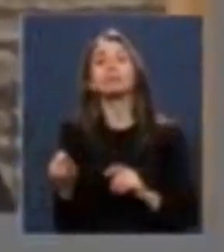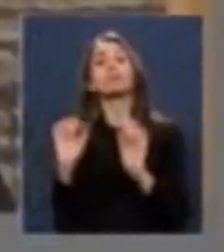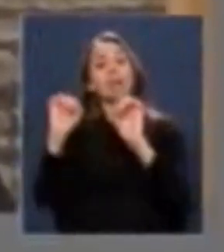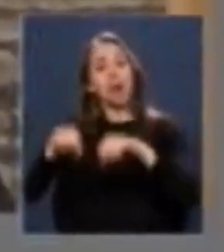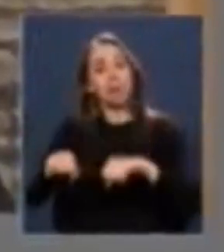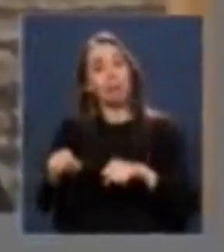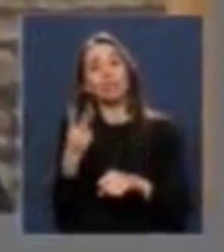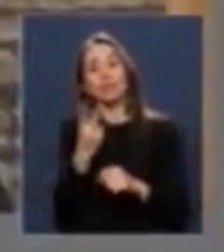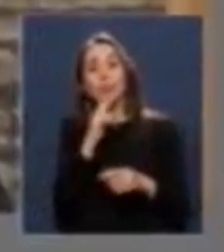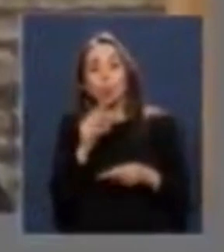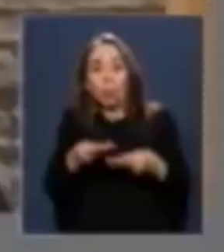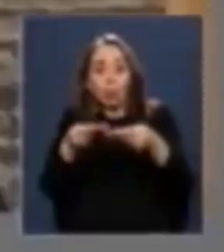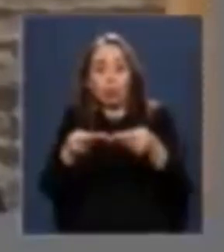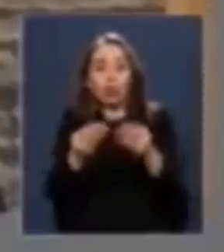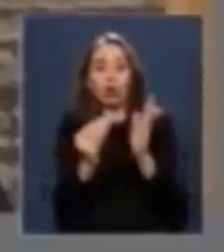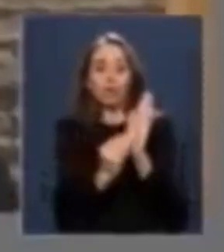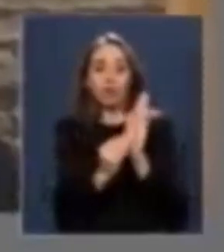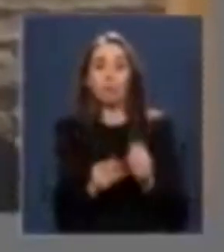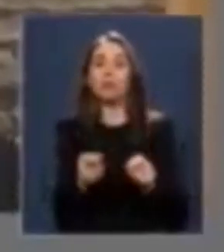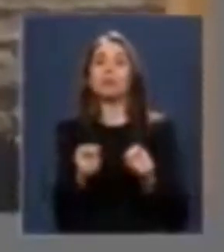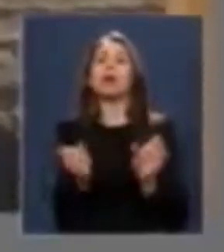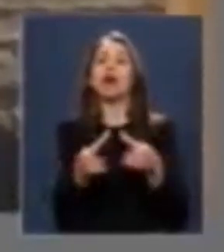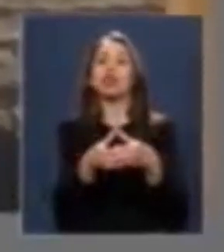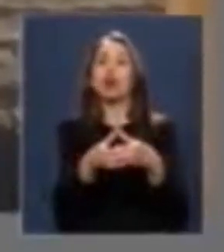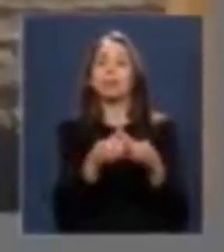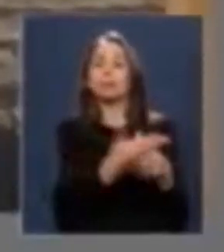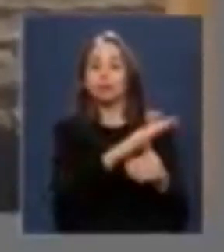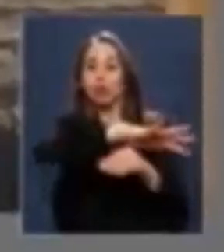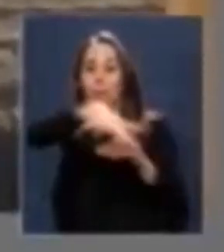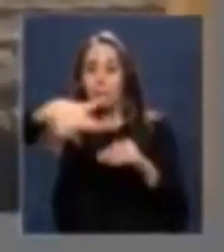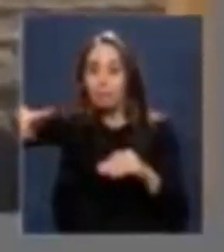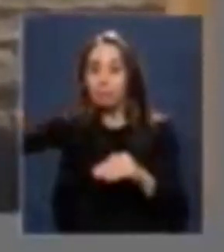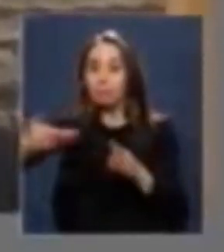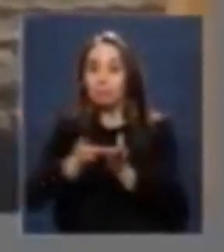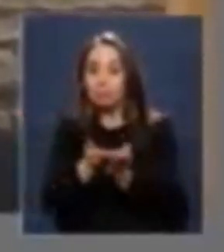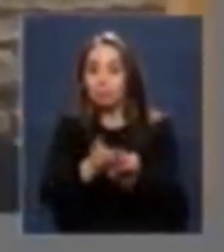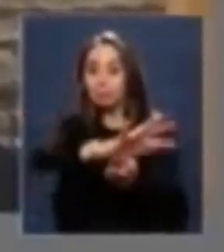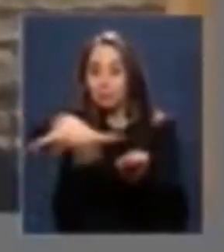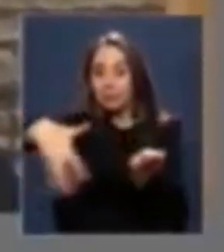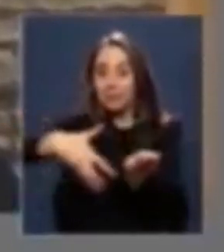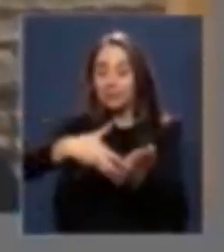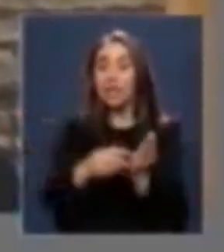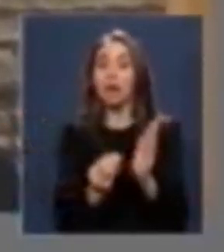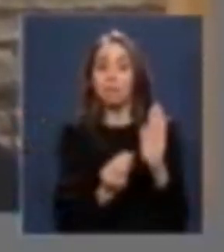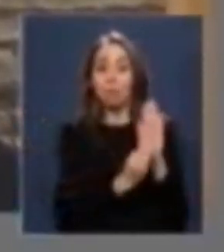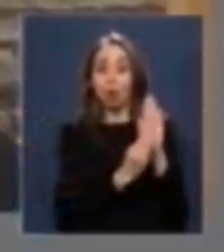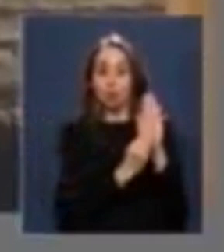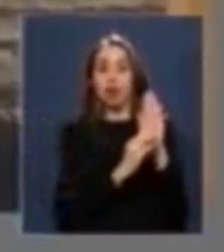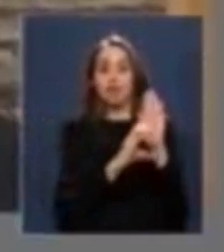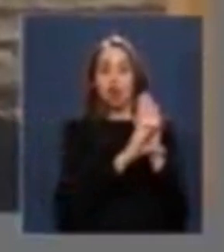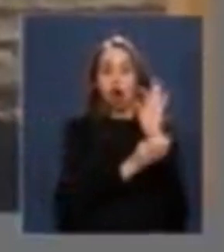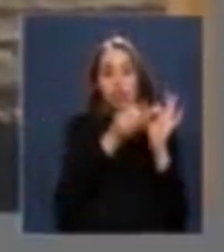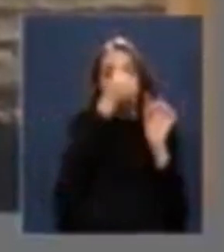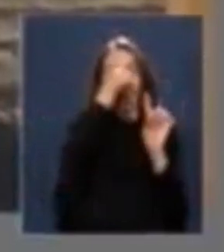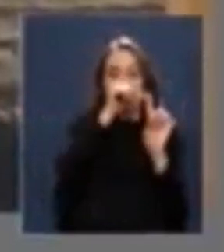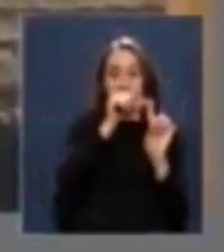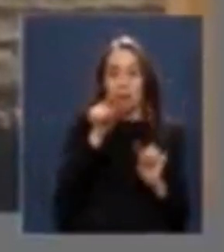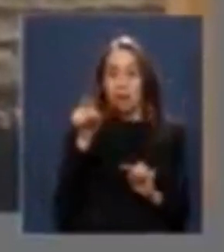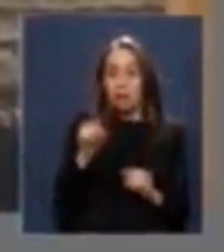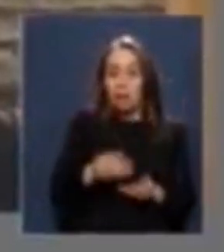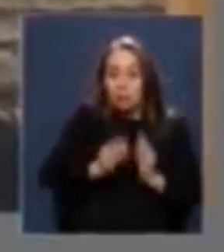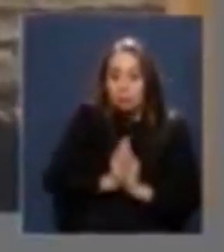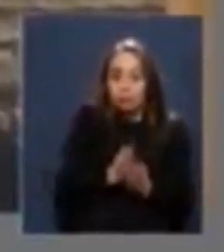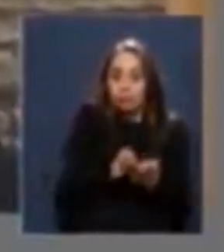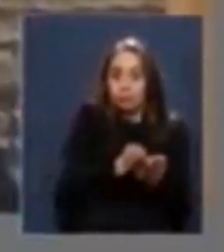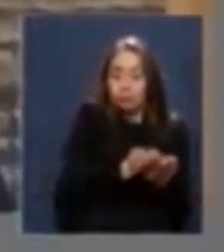informe de la Comisión de Pesca para así castigar severamente a quienes empleen este tipo de pesca